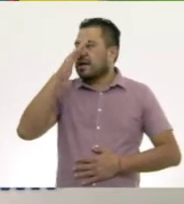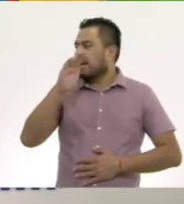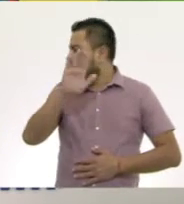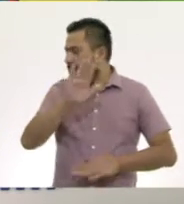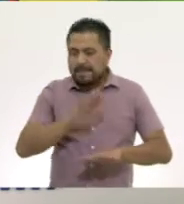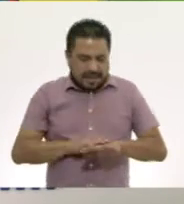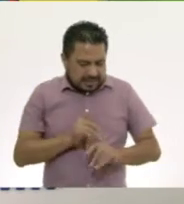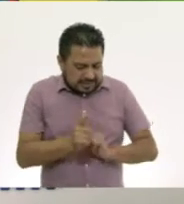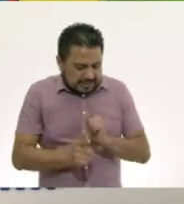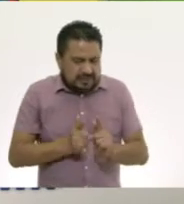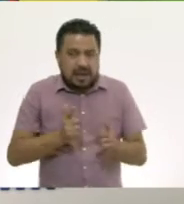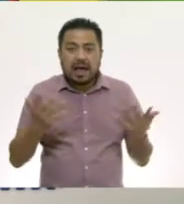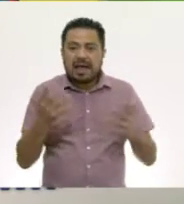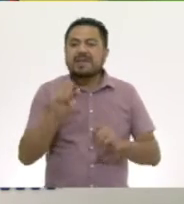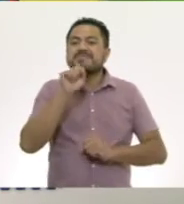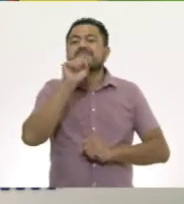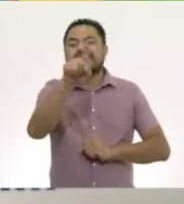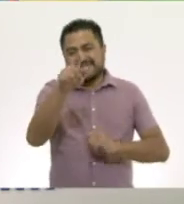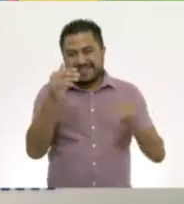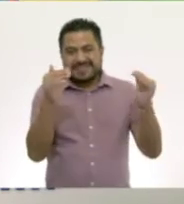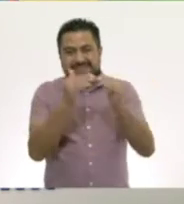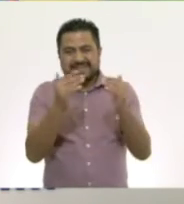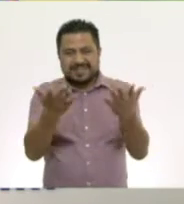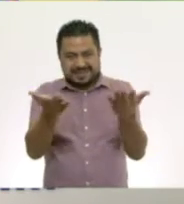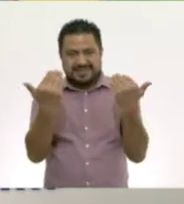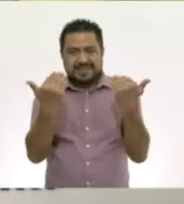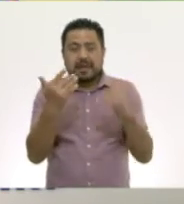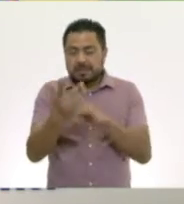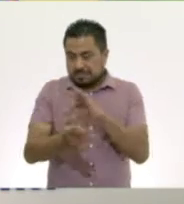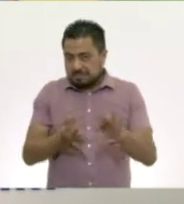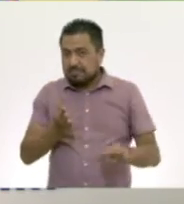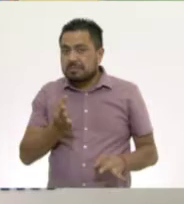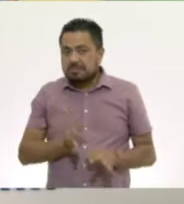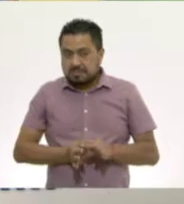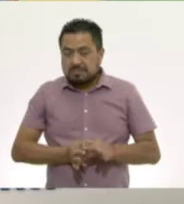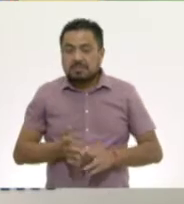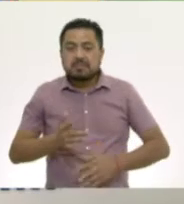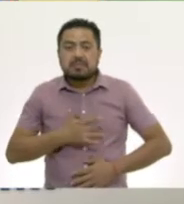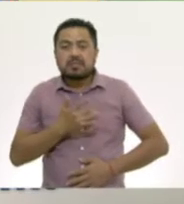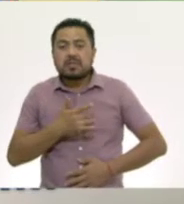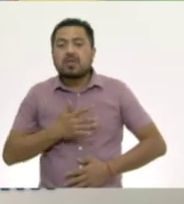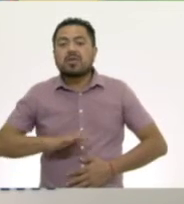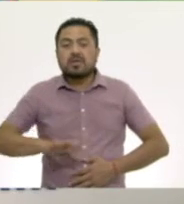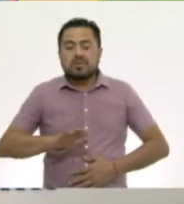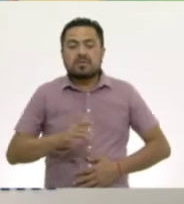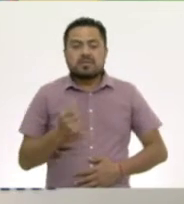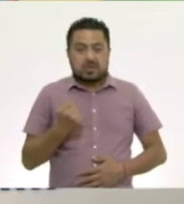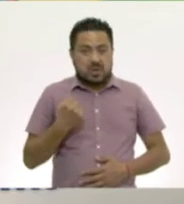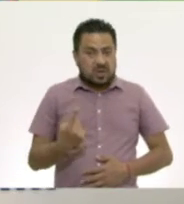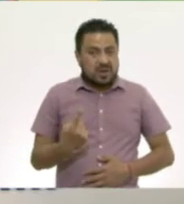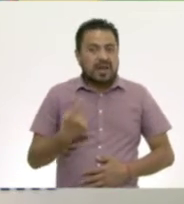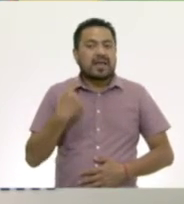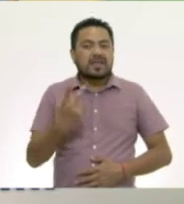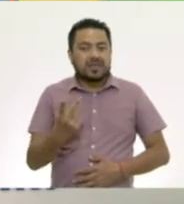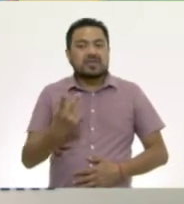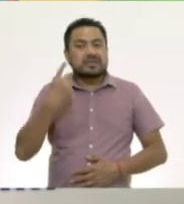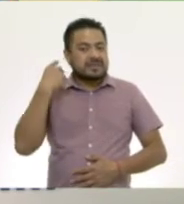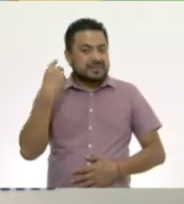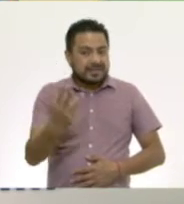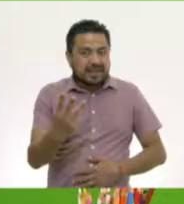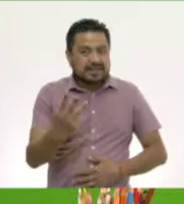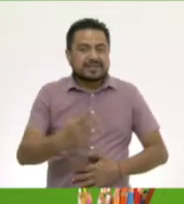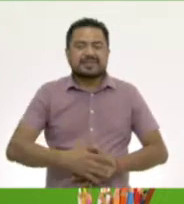lento. Háganlo ustedes también ahí en casa. ¿Listas? ¿Listos? Una, dos, tres.